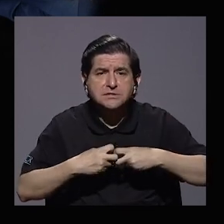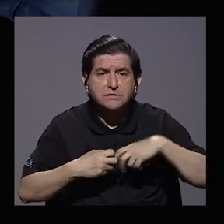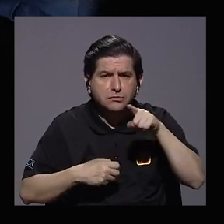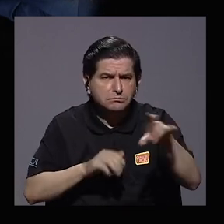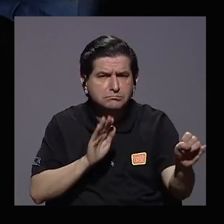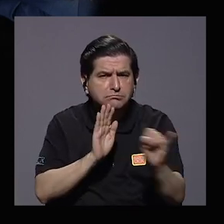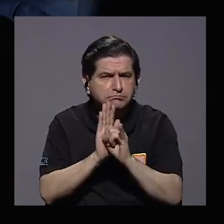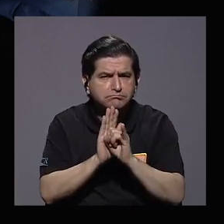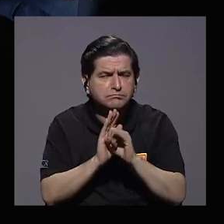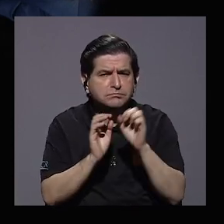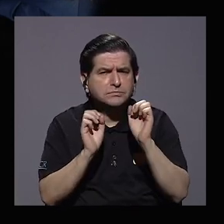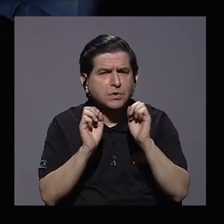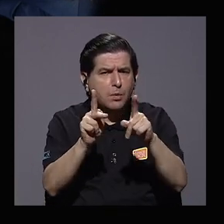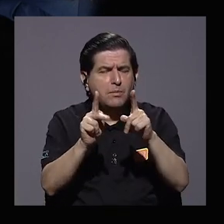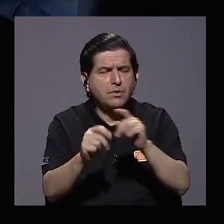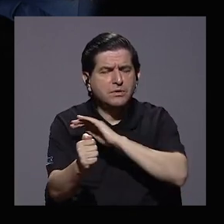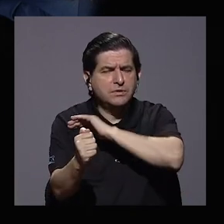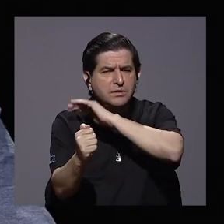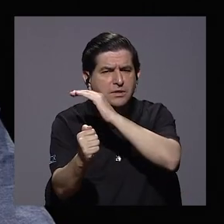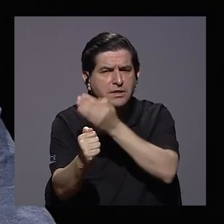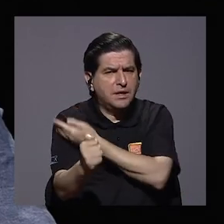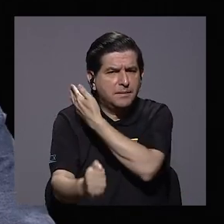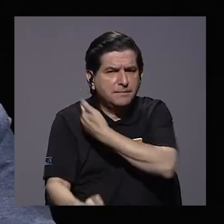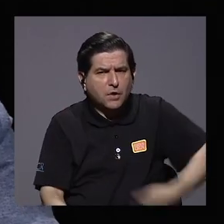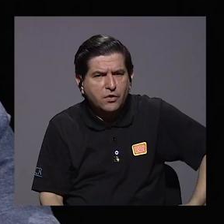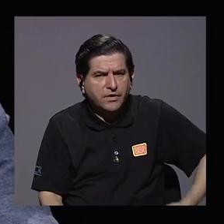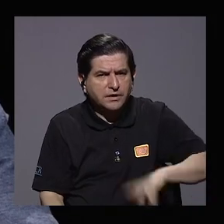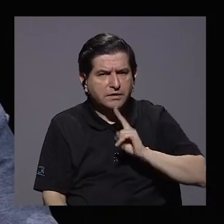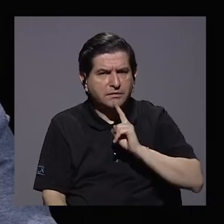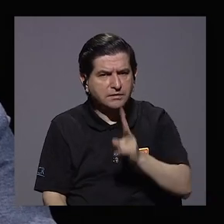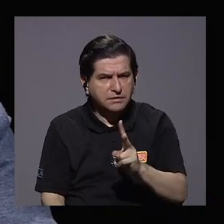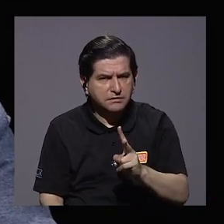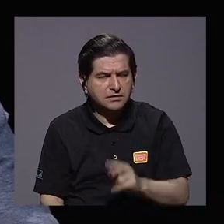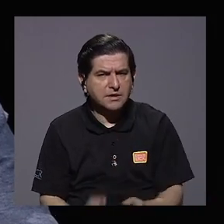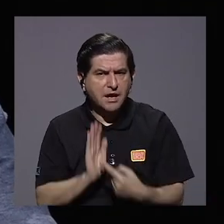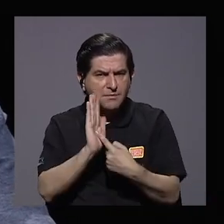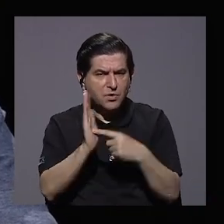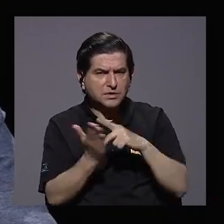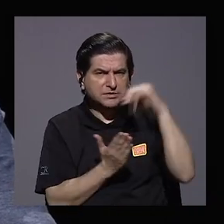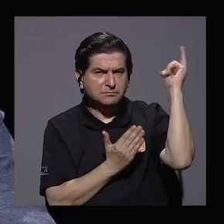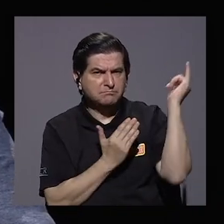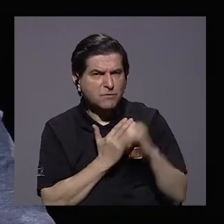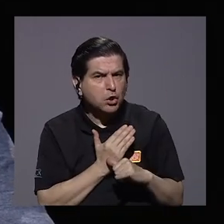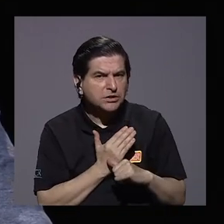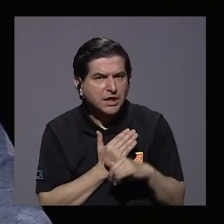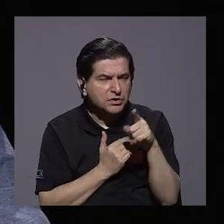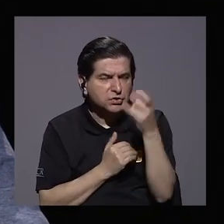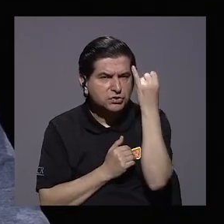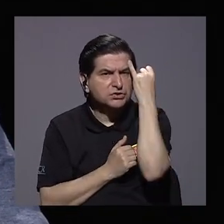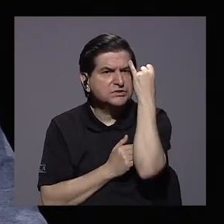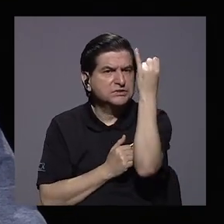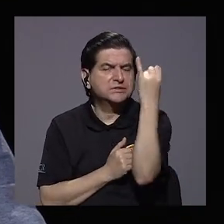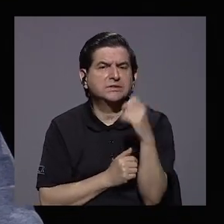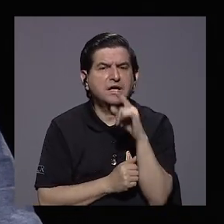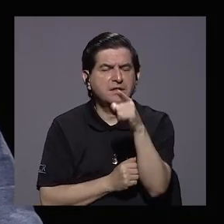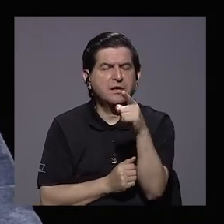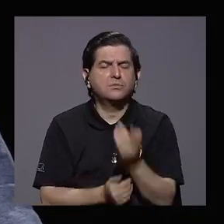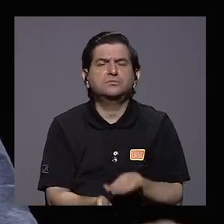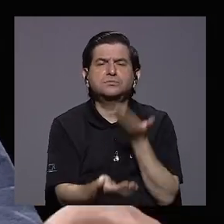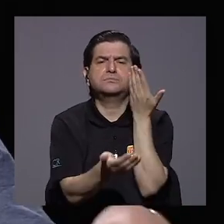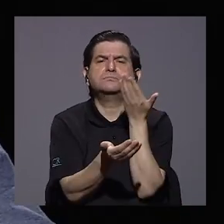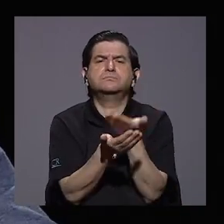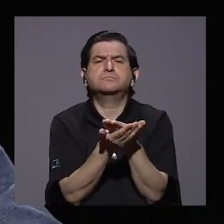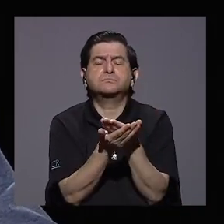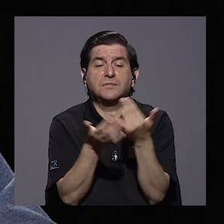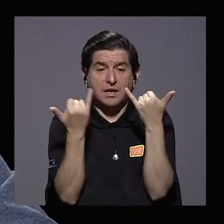¿Identifica usted alguna vía en el Ejecutivo que verdaderamente muestre proyectos en esa hoja de ruta que hoy usted nos